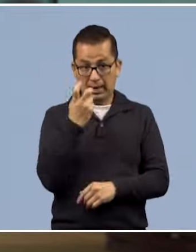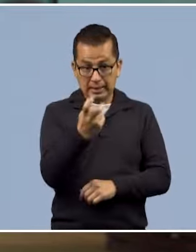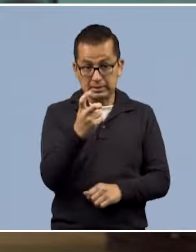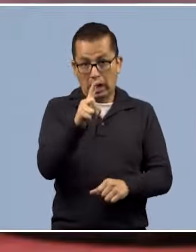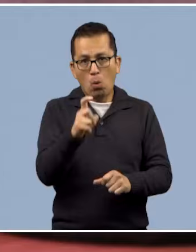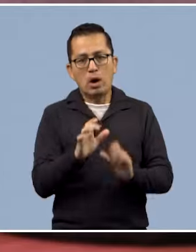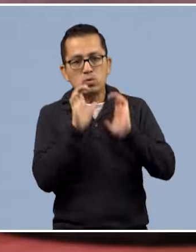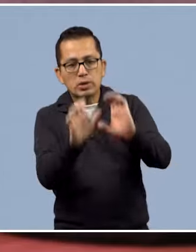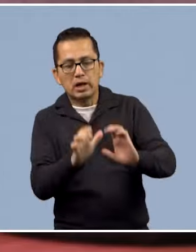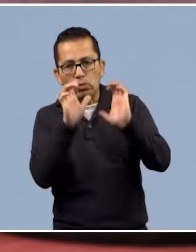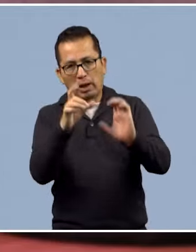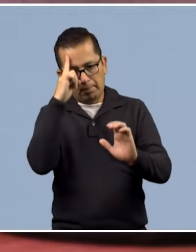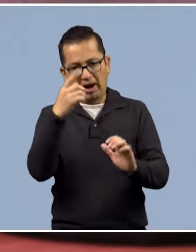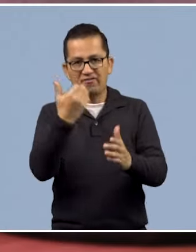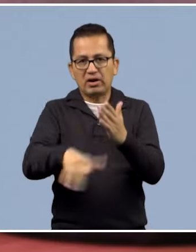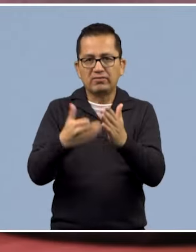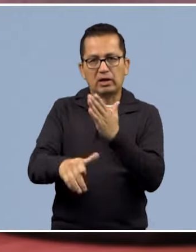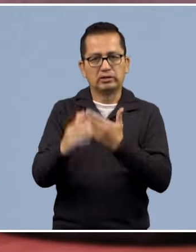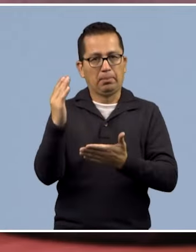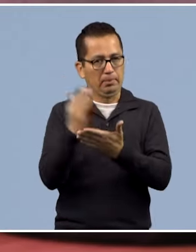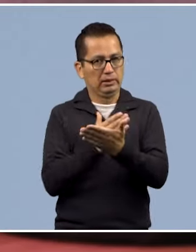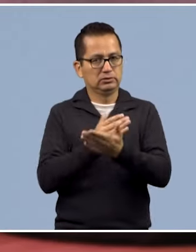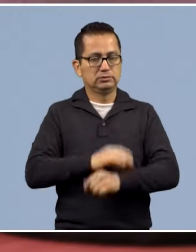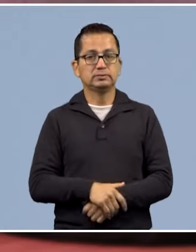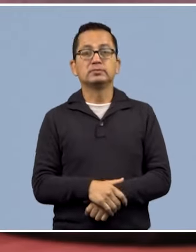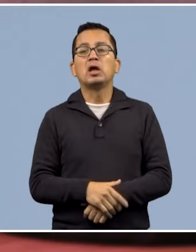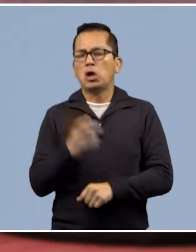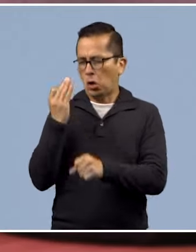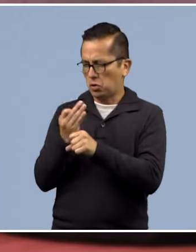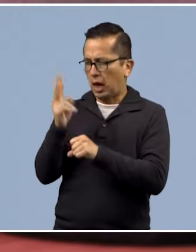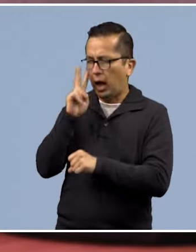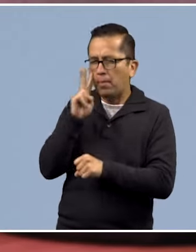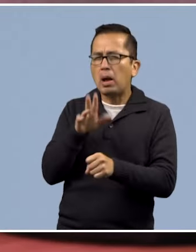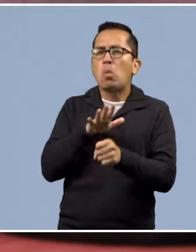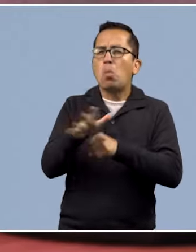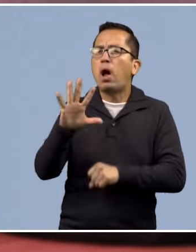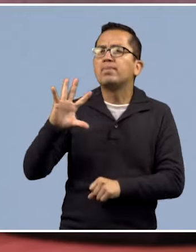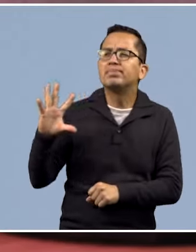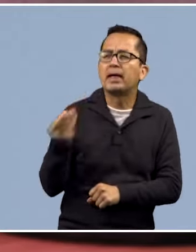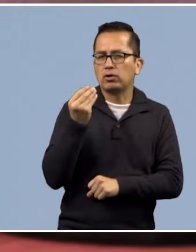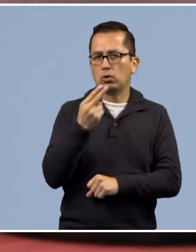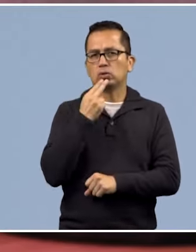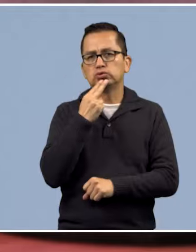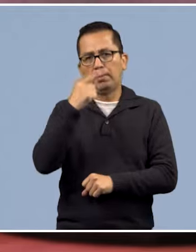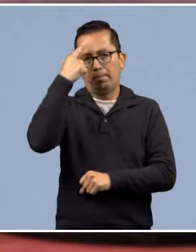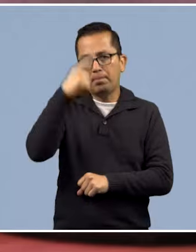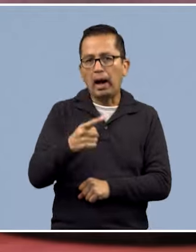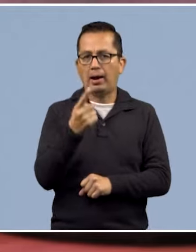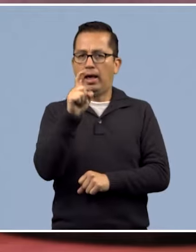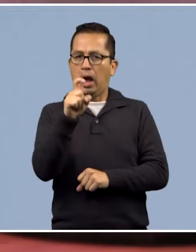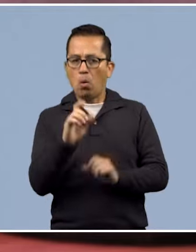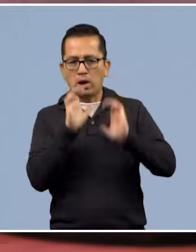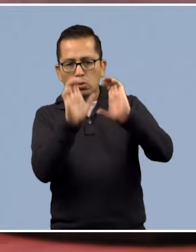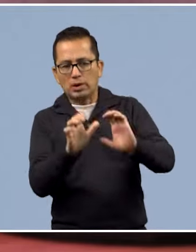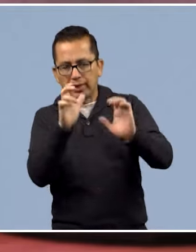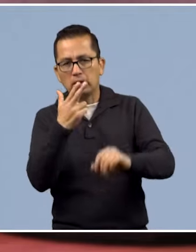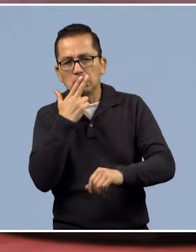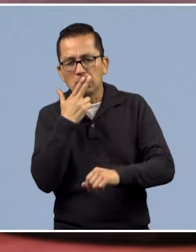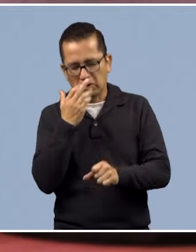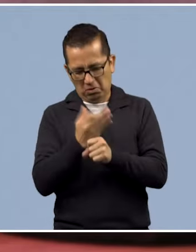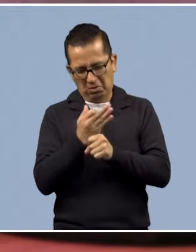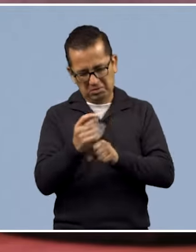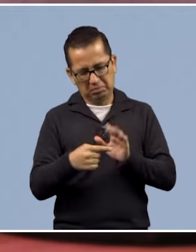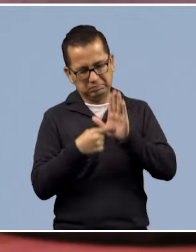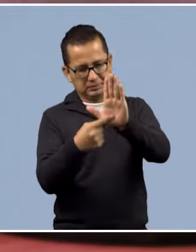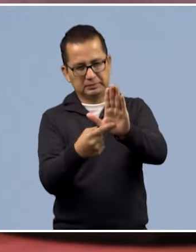viviendo. Viri, conozcamos más sobre estas alternativas que buscan hacer frente al desabasto de agua y cómo se realiza su aplicación junto a Dani en la